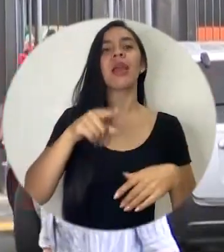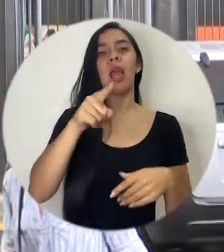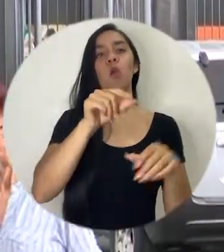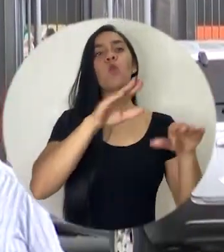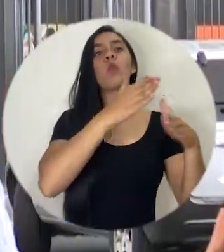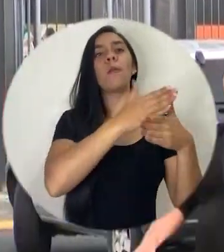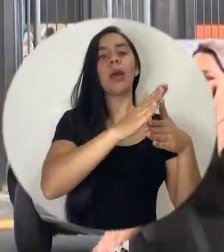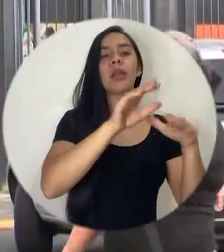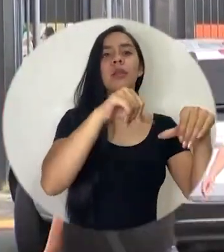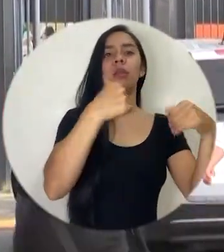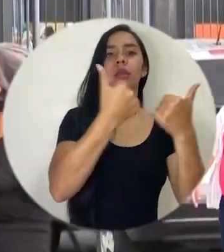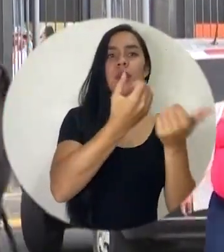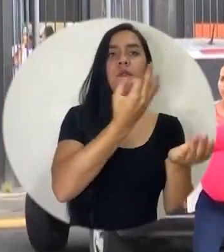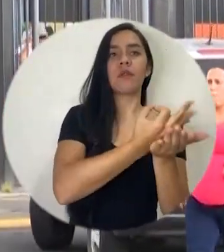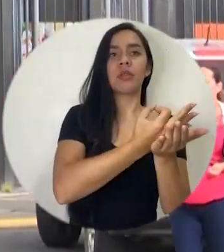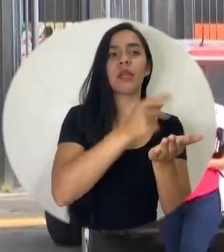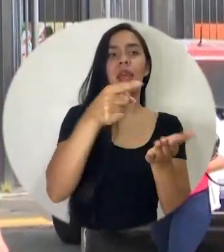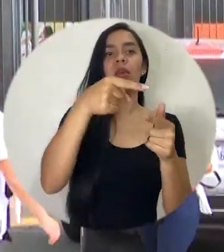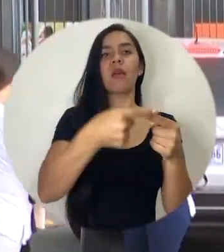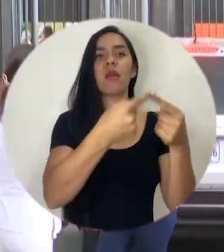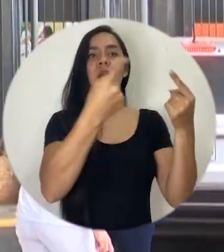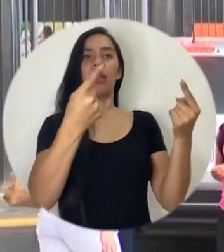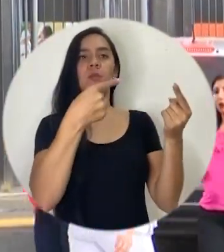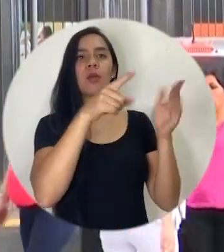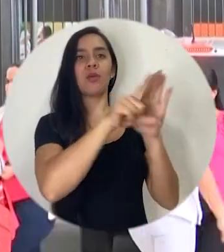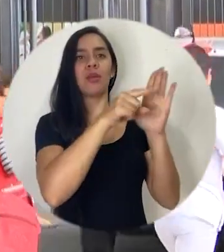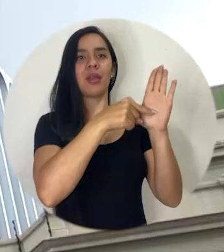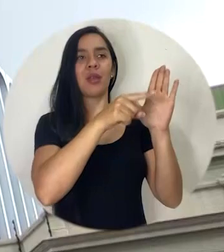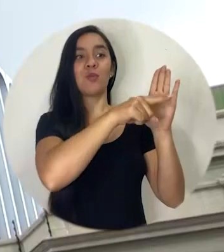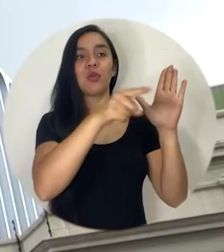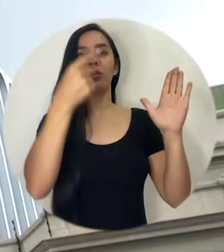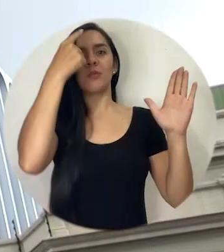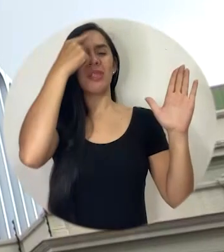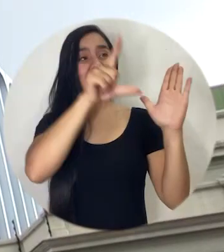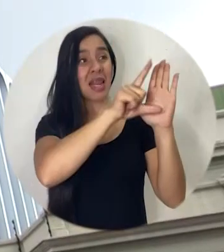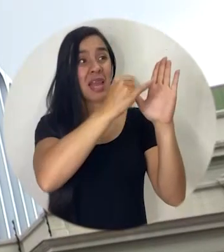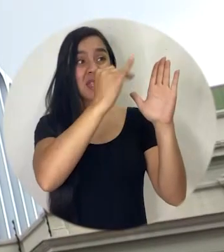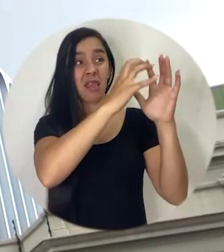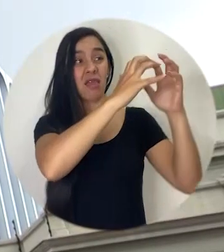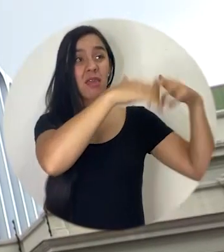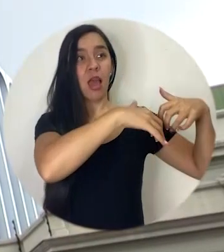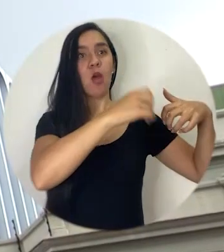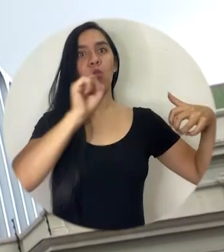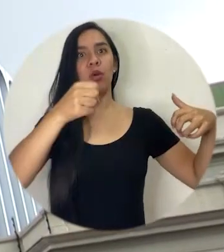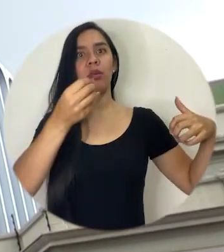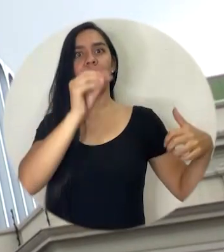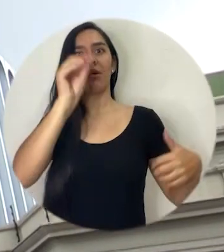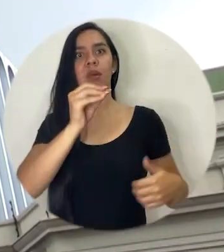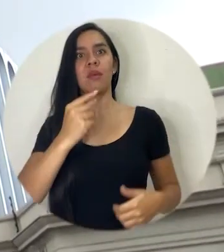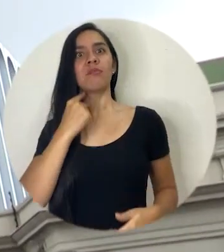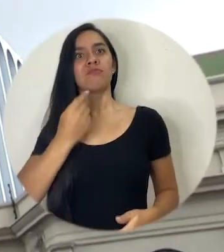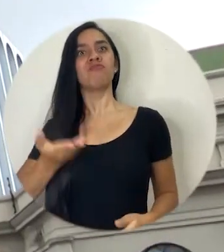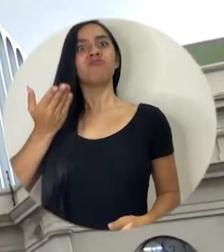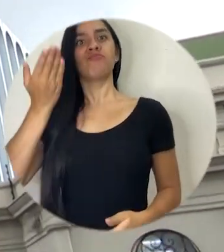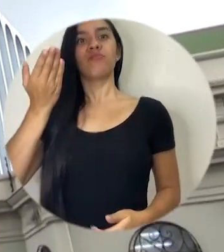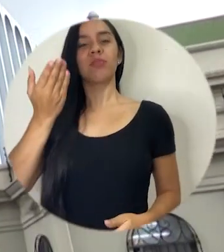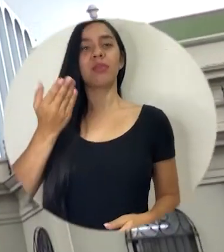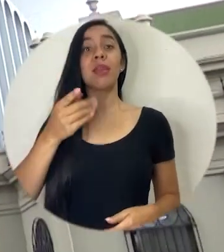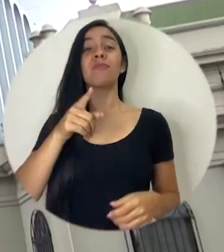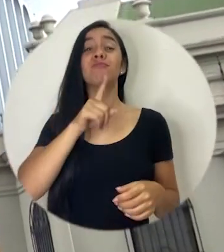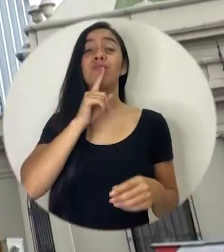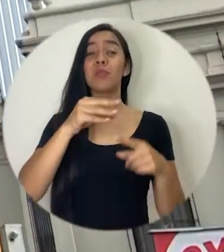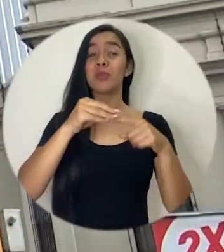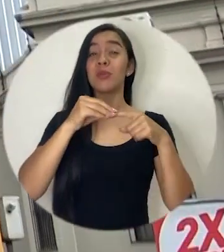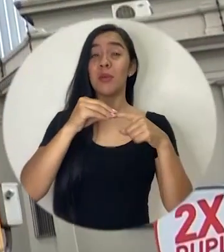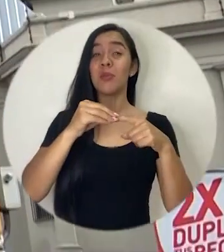financiero que es enemigo de la ley porque ve que podría estar cobrando mucho más y principalmente a los más pobres porque hay que decir que a